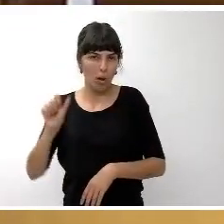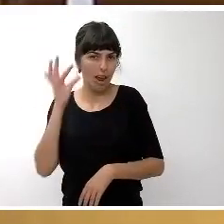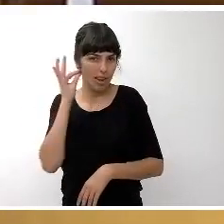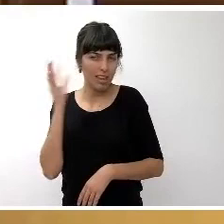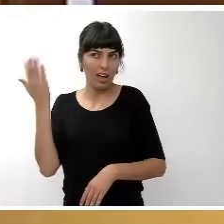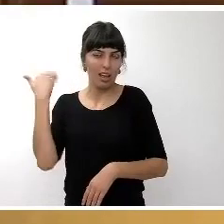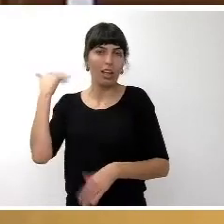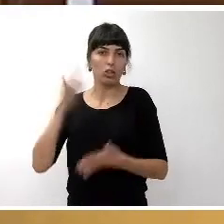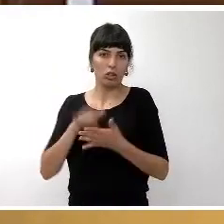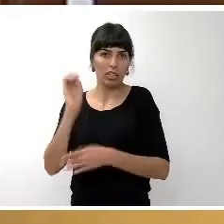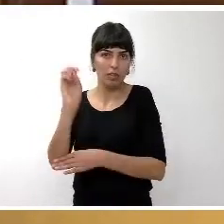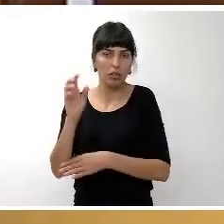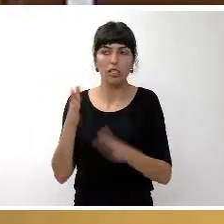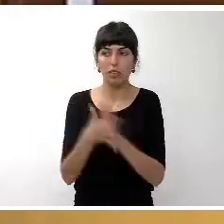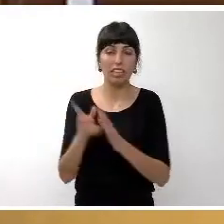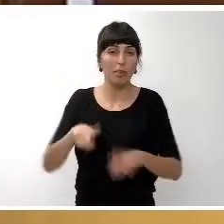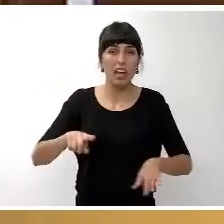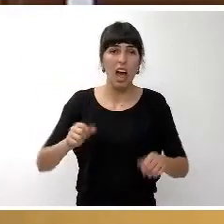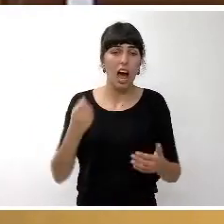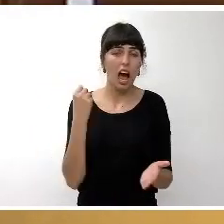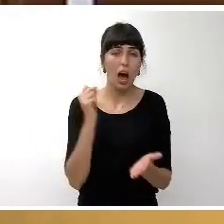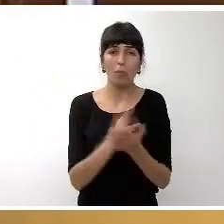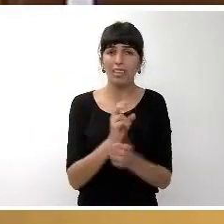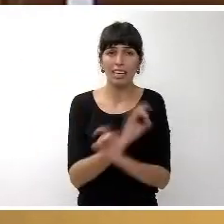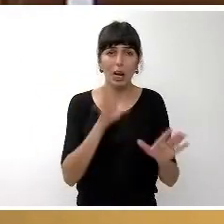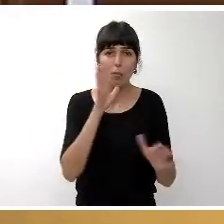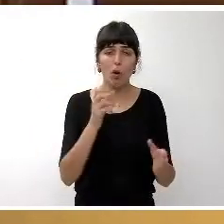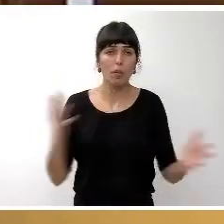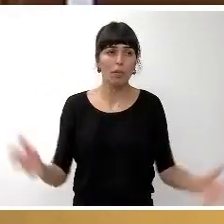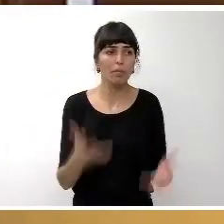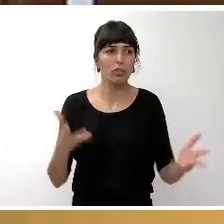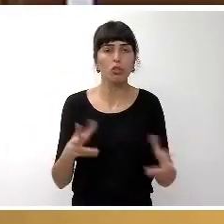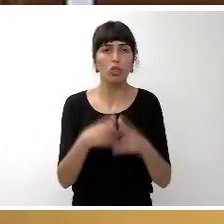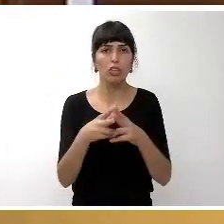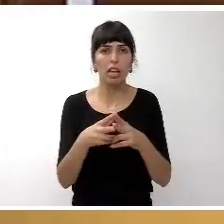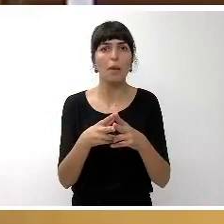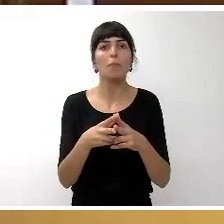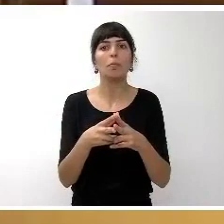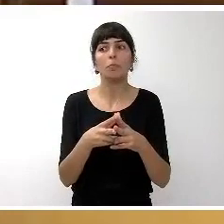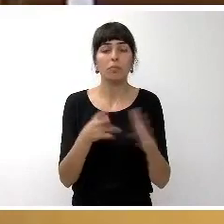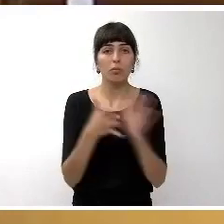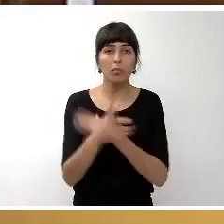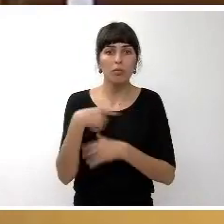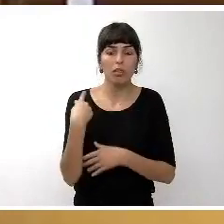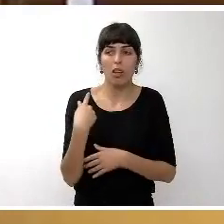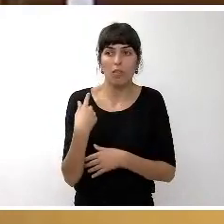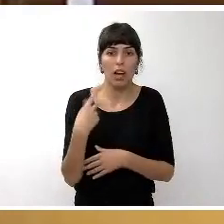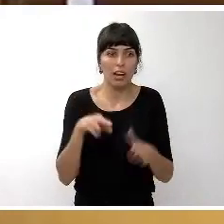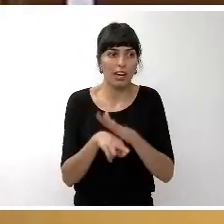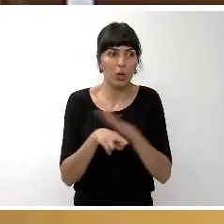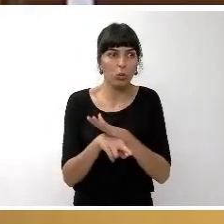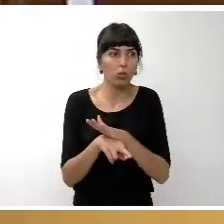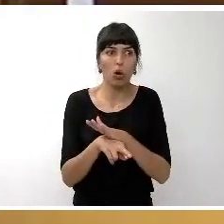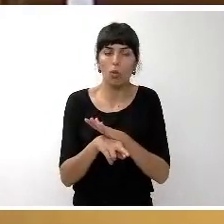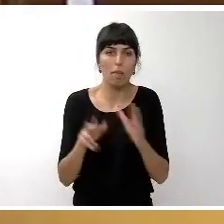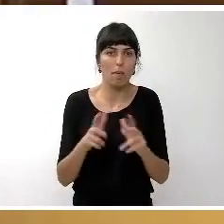y finalmente una apuesta clara por la acción social indiscutible, nosotros no estamos esperando a nadie, sino que apostamos por la acción social con un incremento de los recursos de